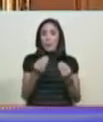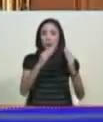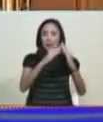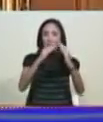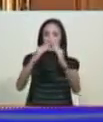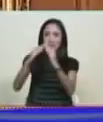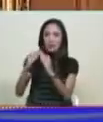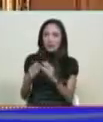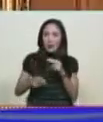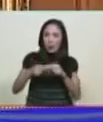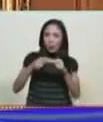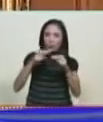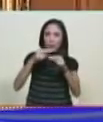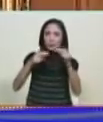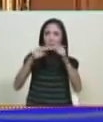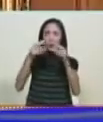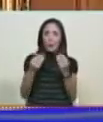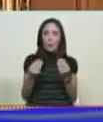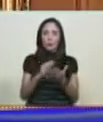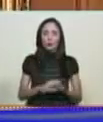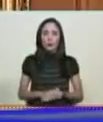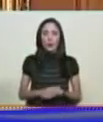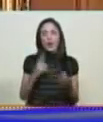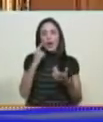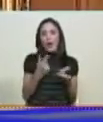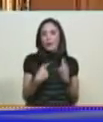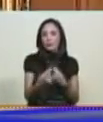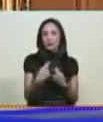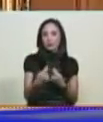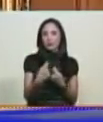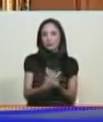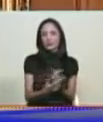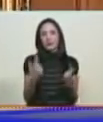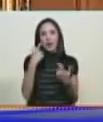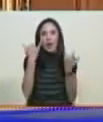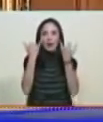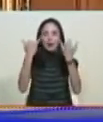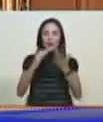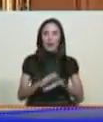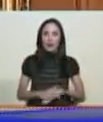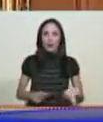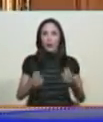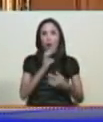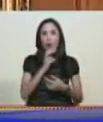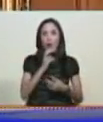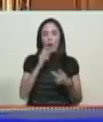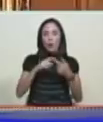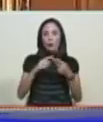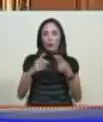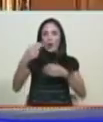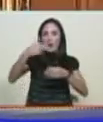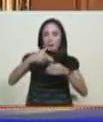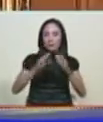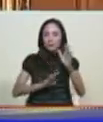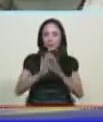viviendas contando un centavo detrás de otro ¿cómo será con una expansión de la riqueza interna?